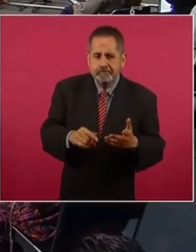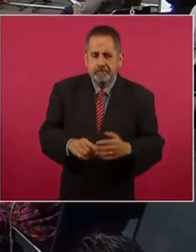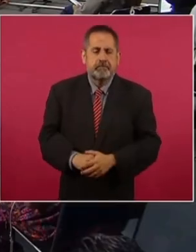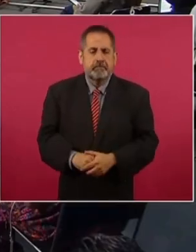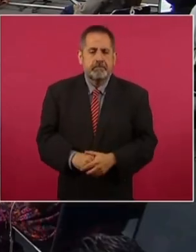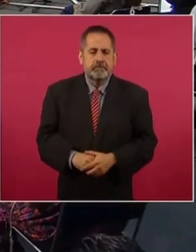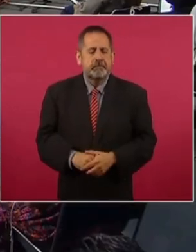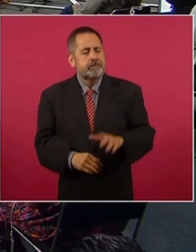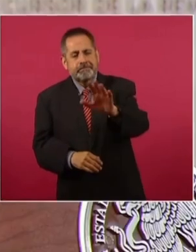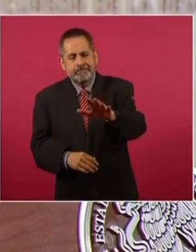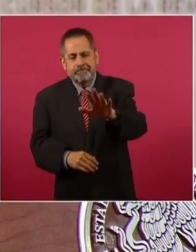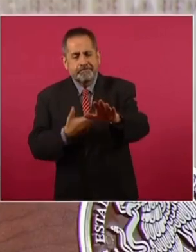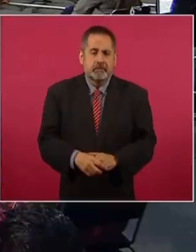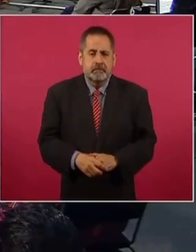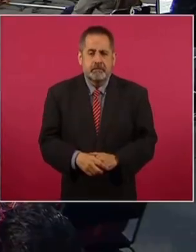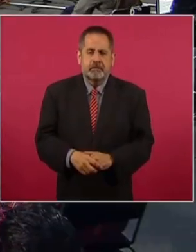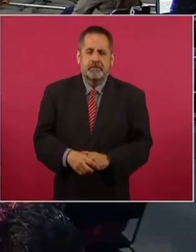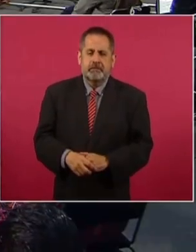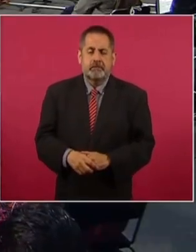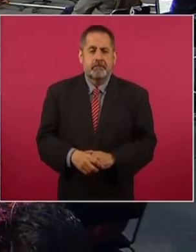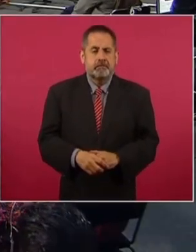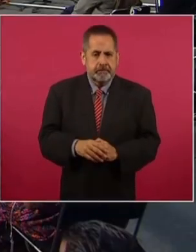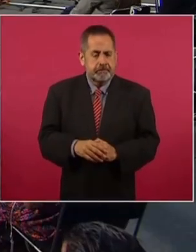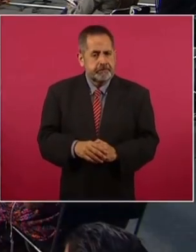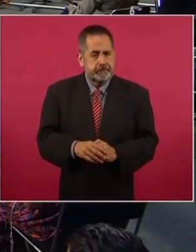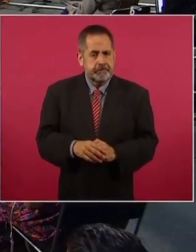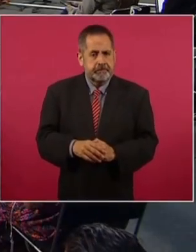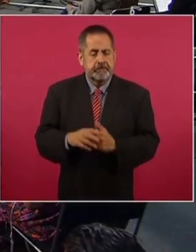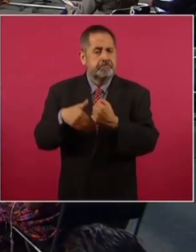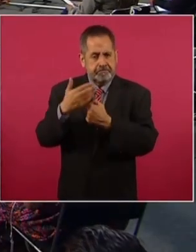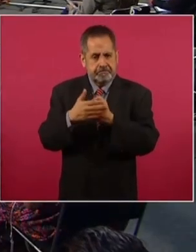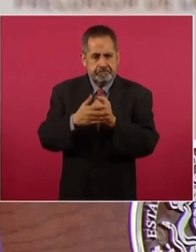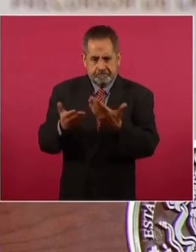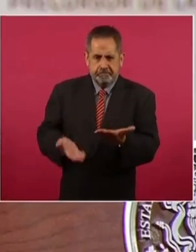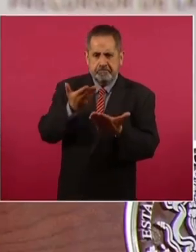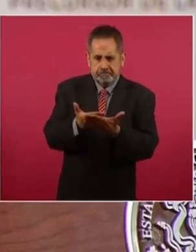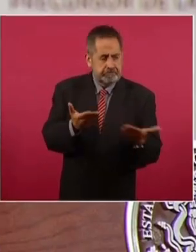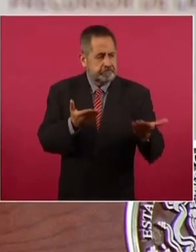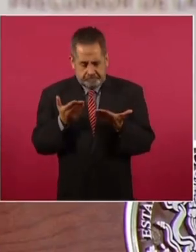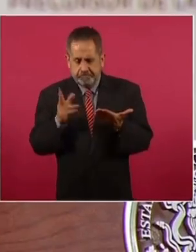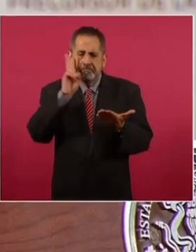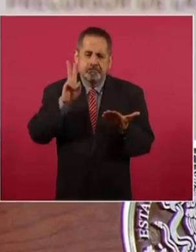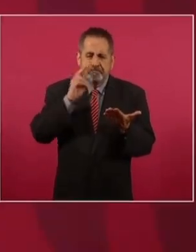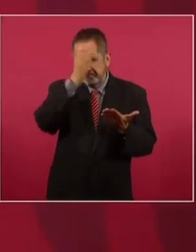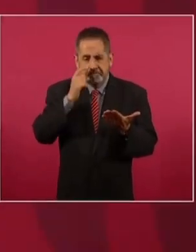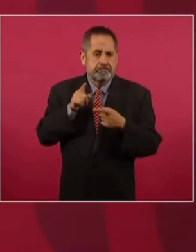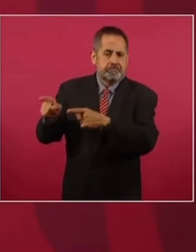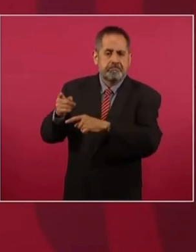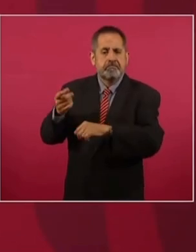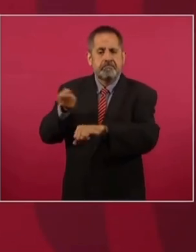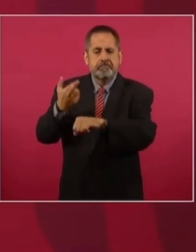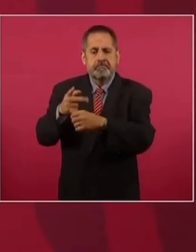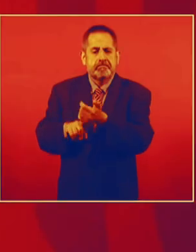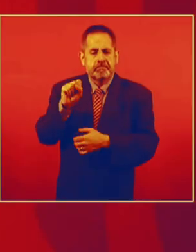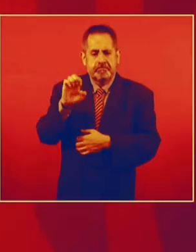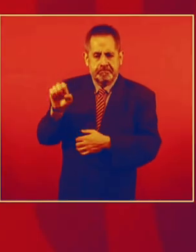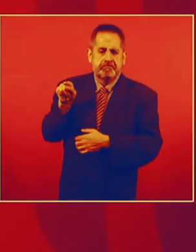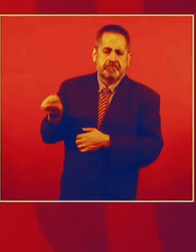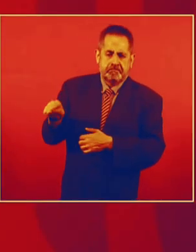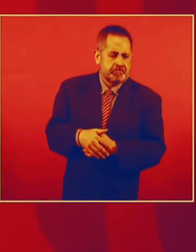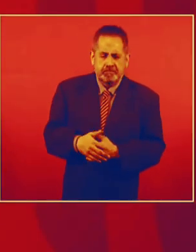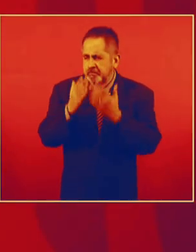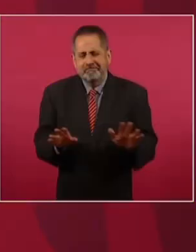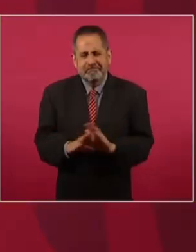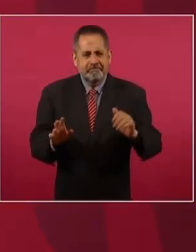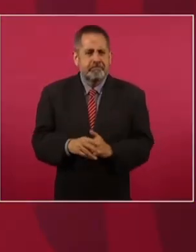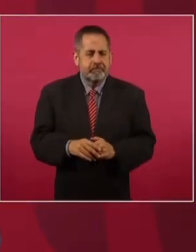tiene sustento. Es politiquería. Vamos a recibir la propuesta, se va a analizar, esto lo tiene que ver la Secretaría de Economía. No